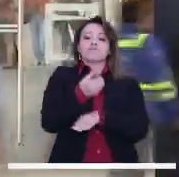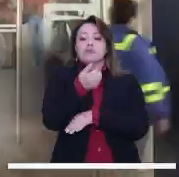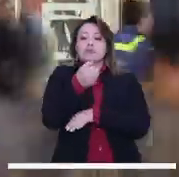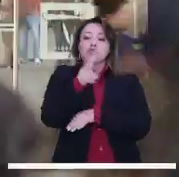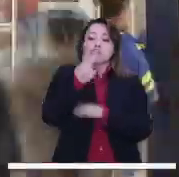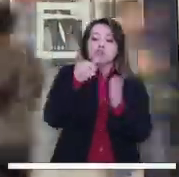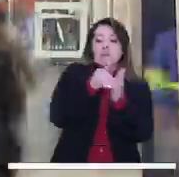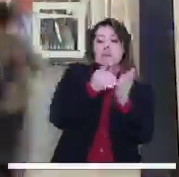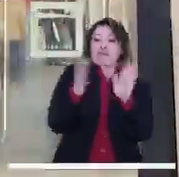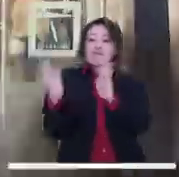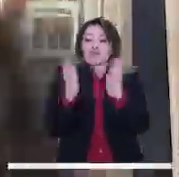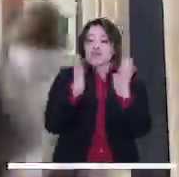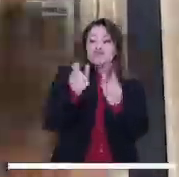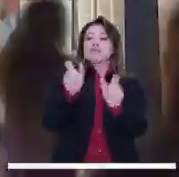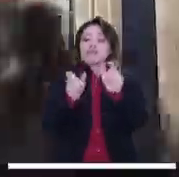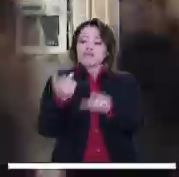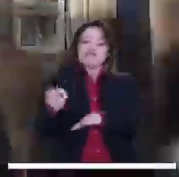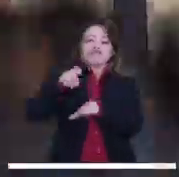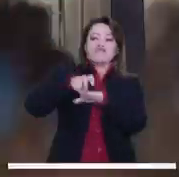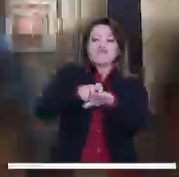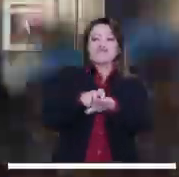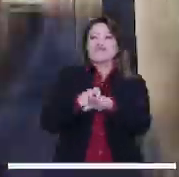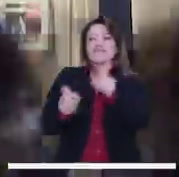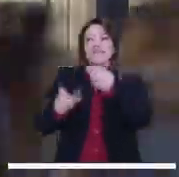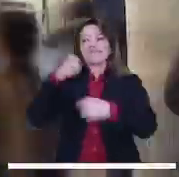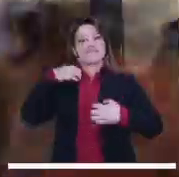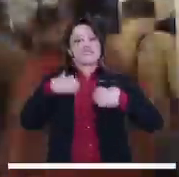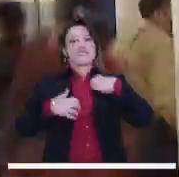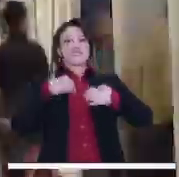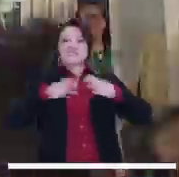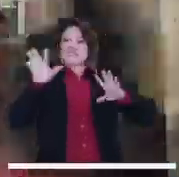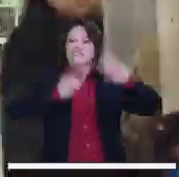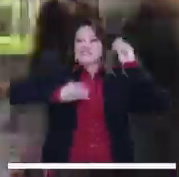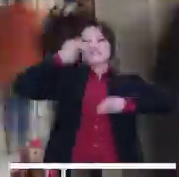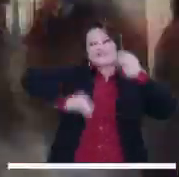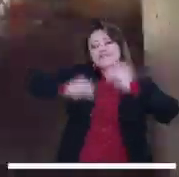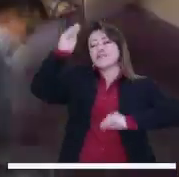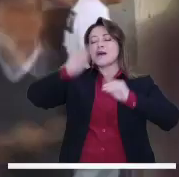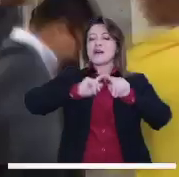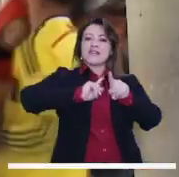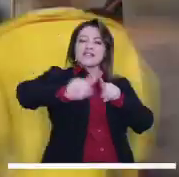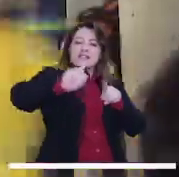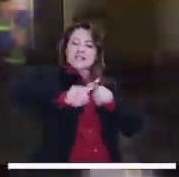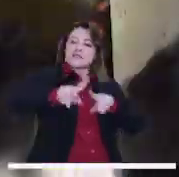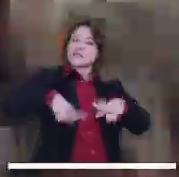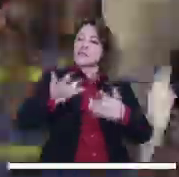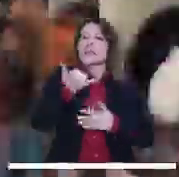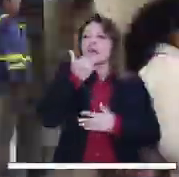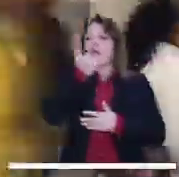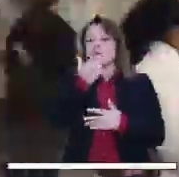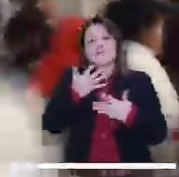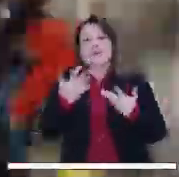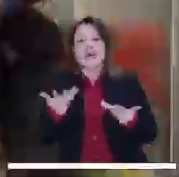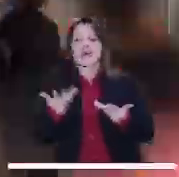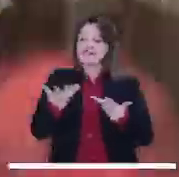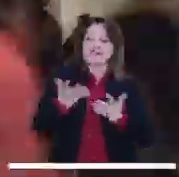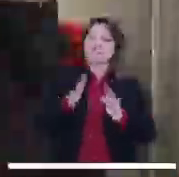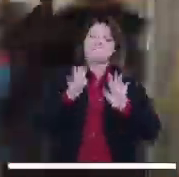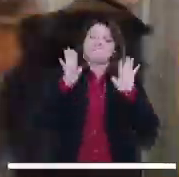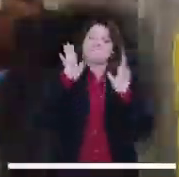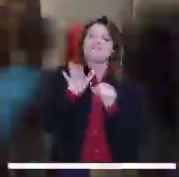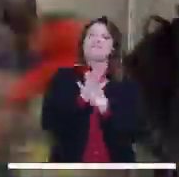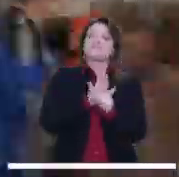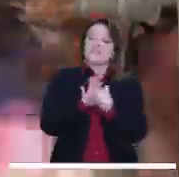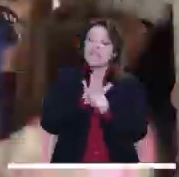Este proyecto ha presentado fuertes críticas por su precaria claridad en la socialización y concertación con la